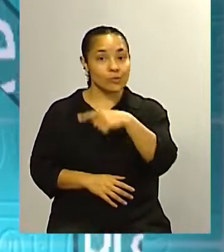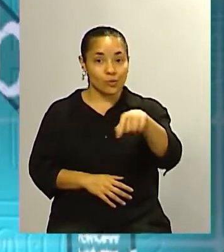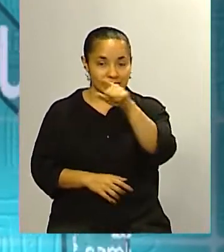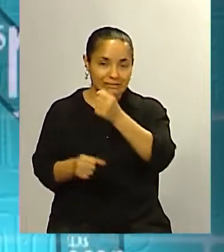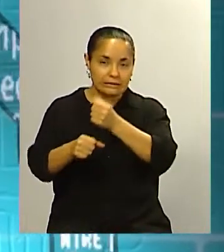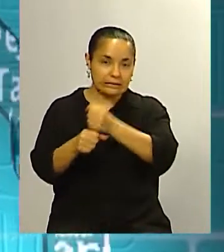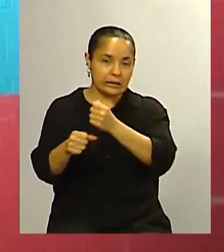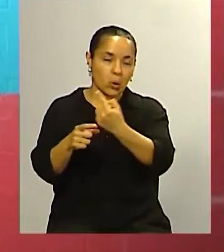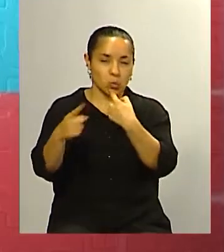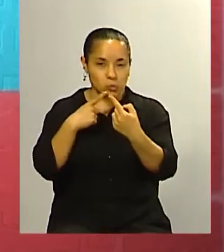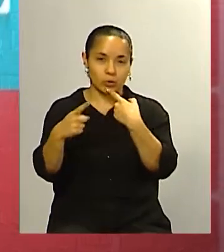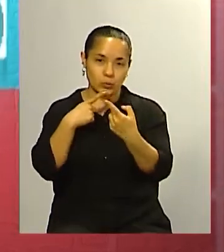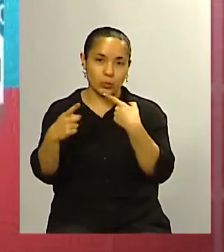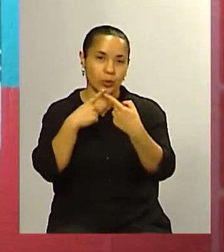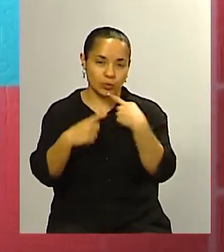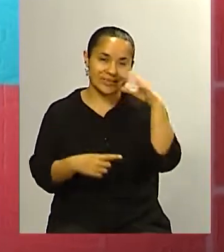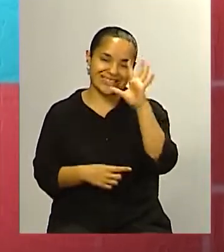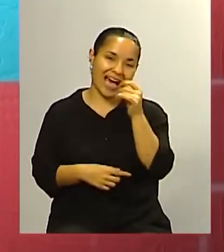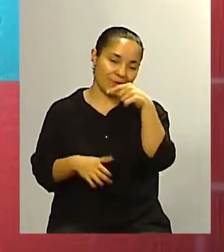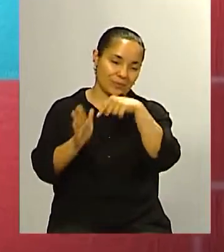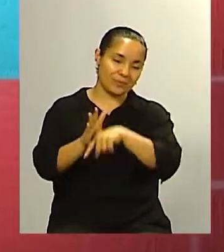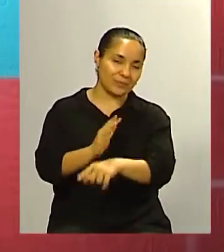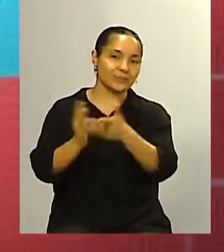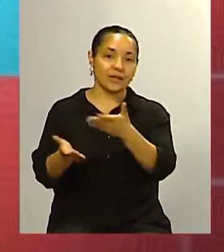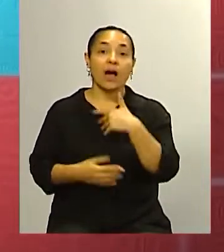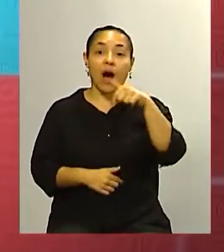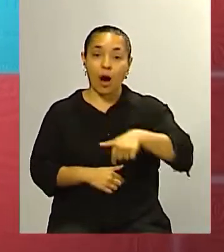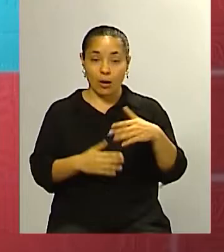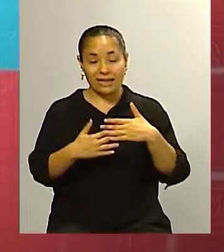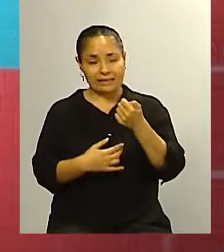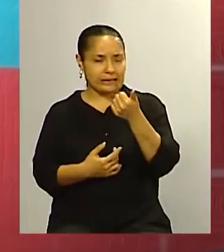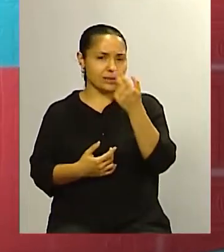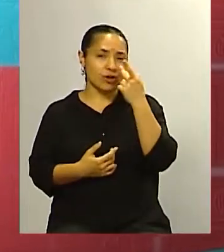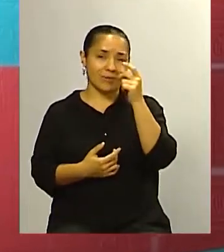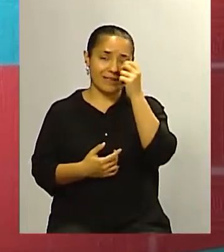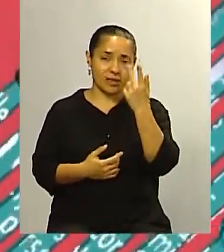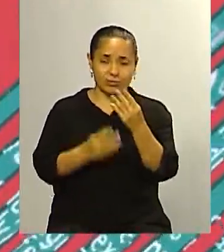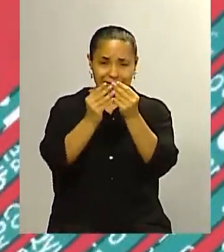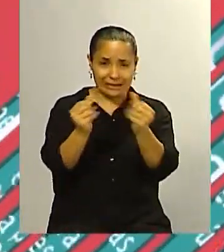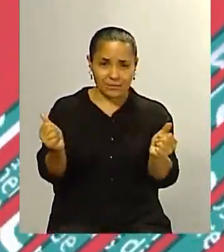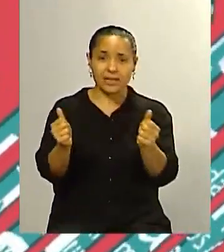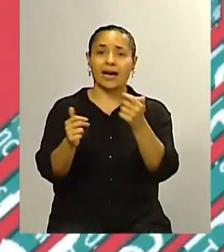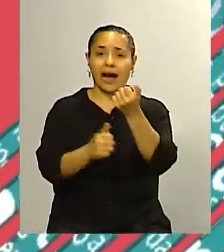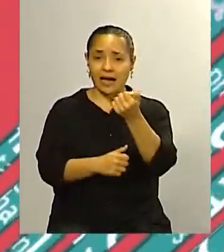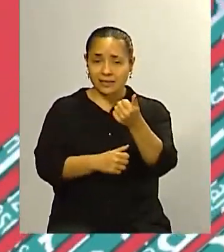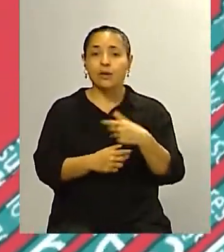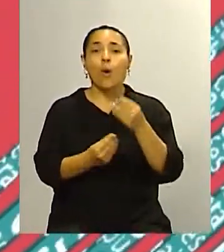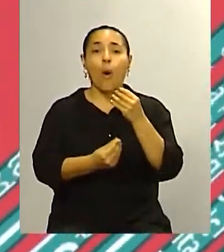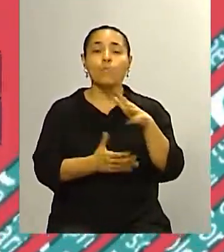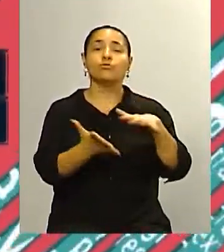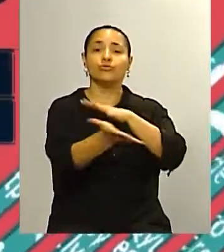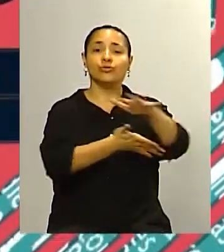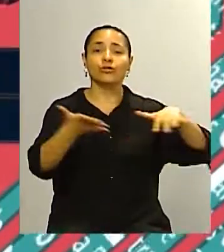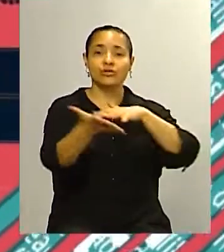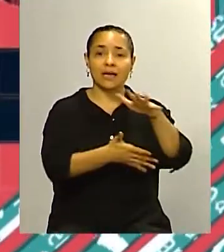y mucho en esto contanos un poquito cómo a esta altura del año cerrando el 2022 está la imagen de los